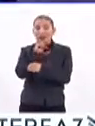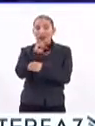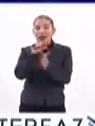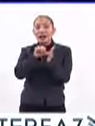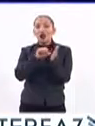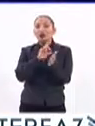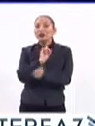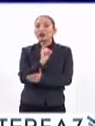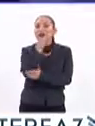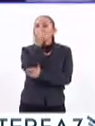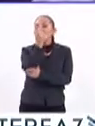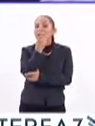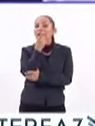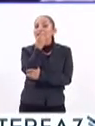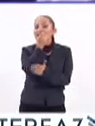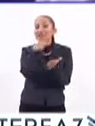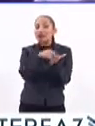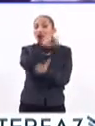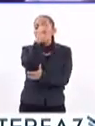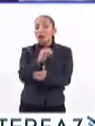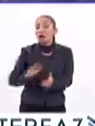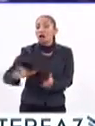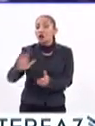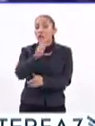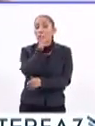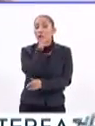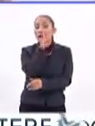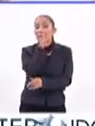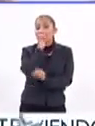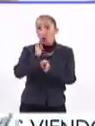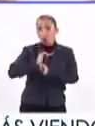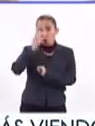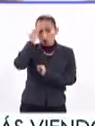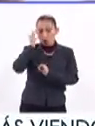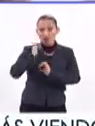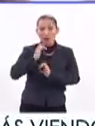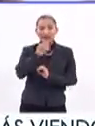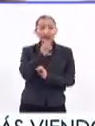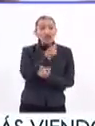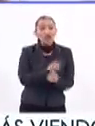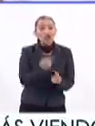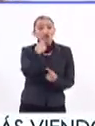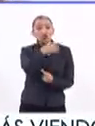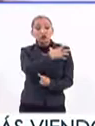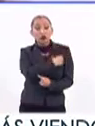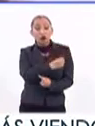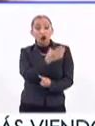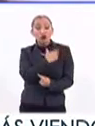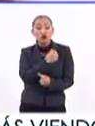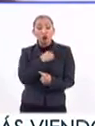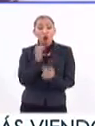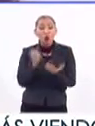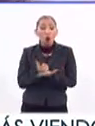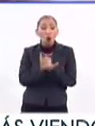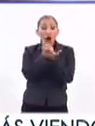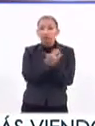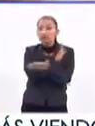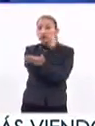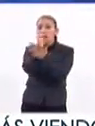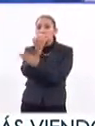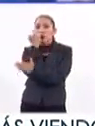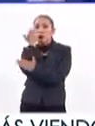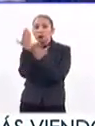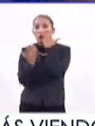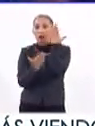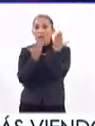El artículo 31 declara como obligación de todos los padres o tutores mexicanos hacer que sus hijos o pupilos asistan a las